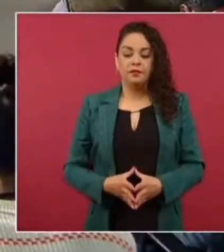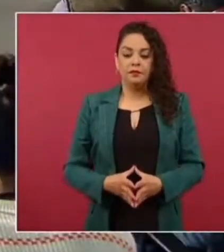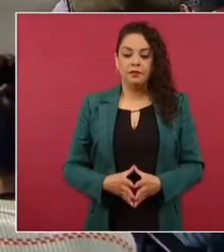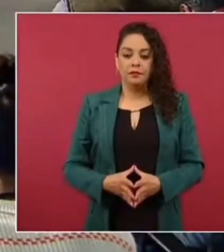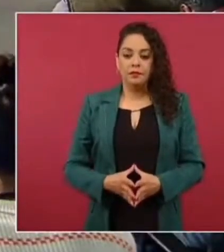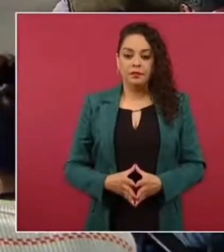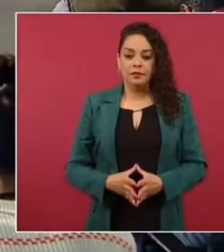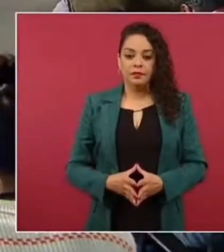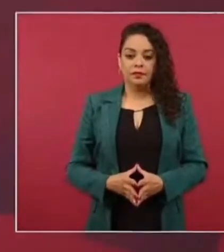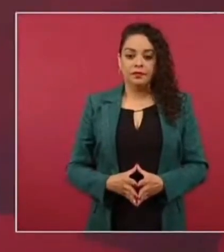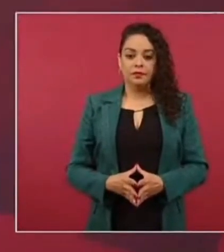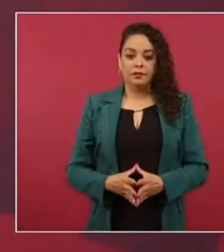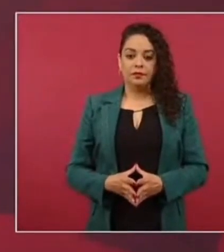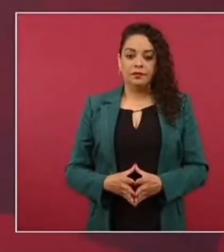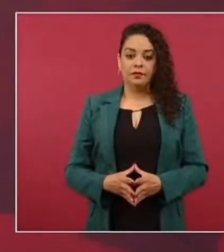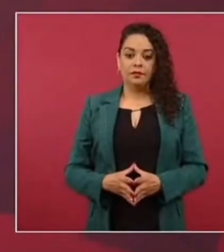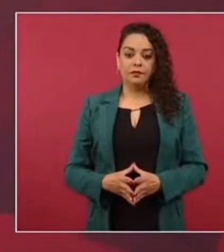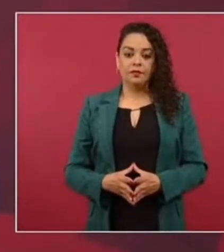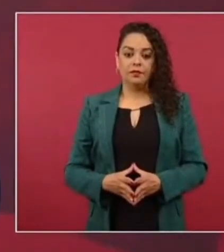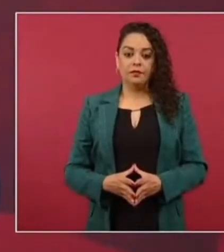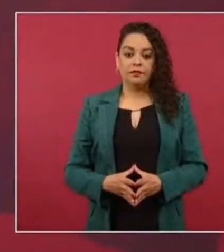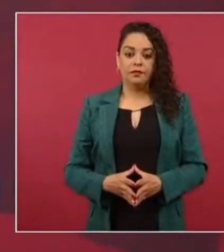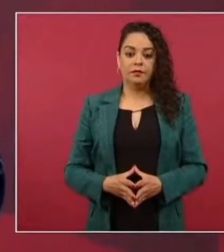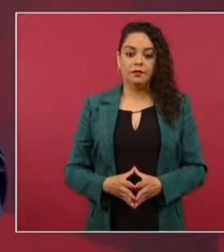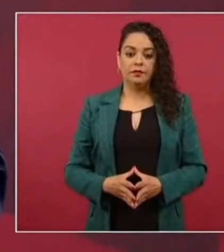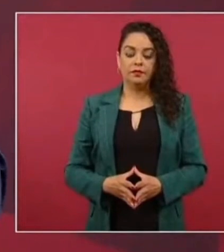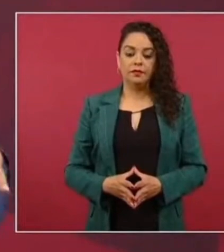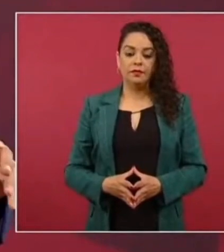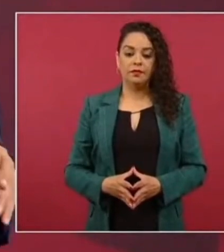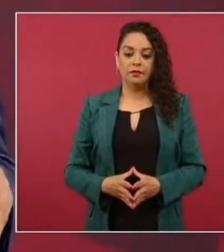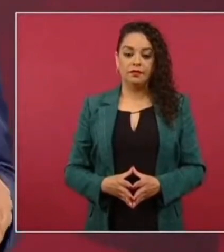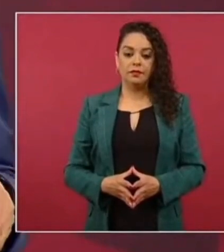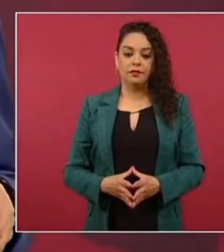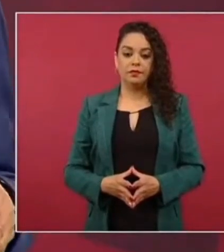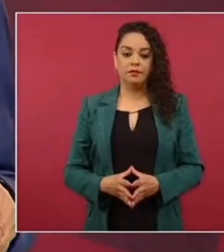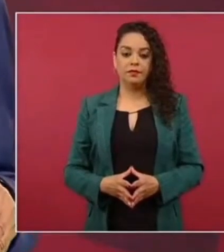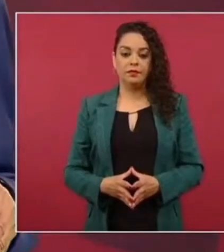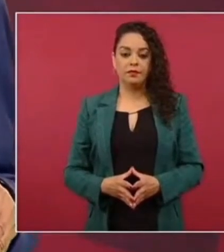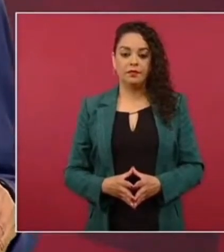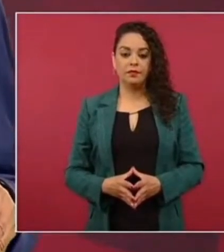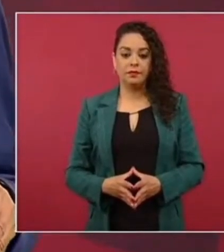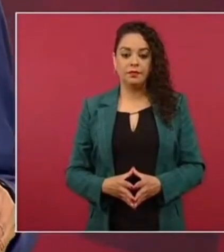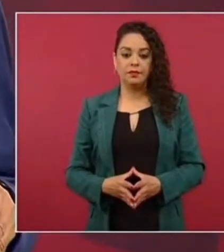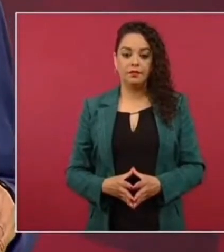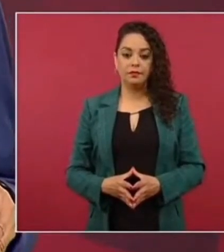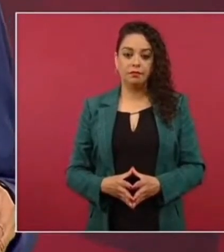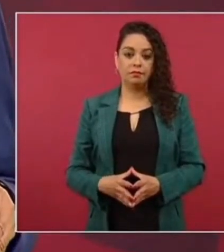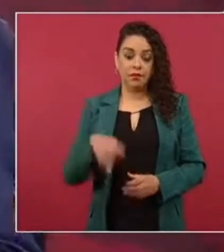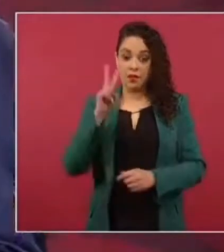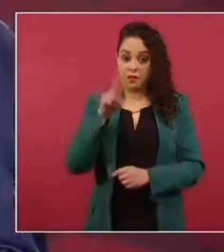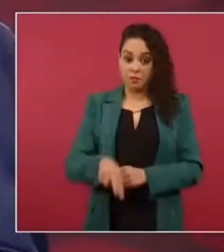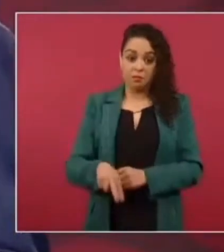la felicidad para la recreación